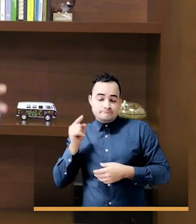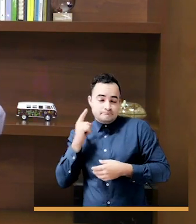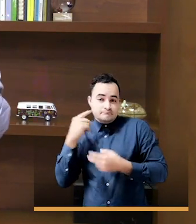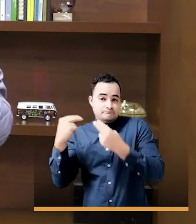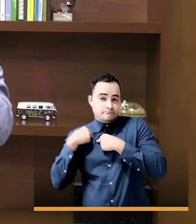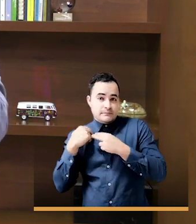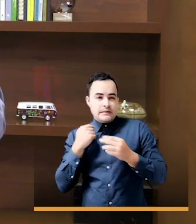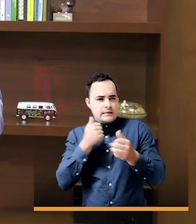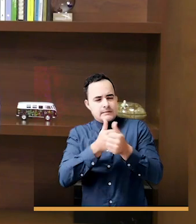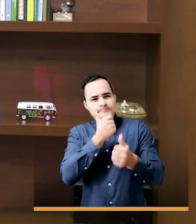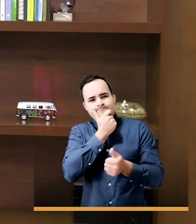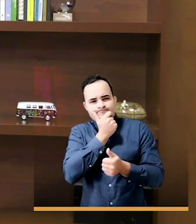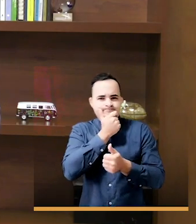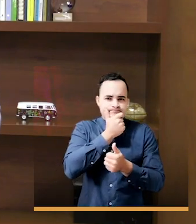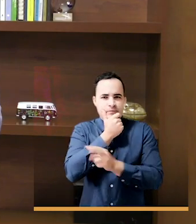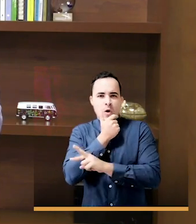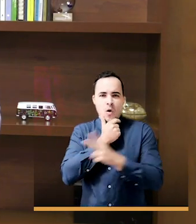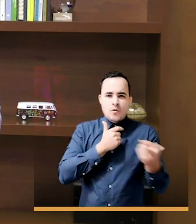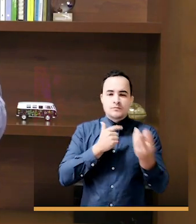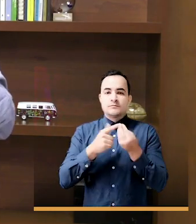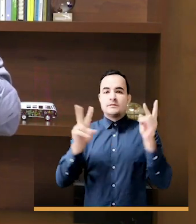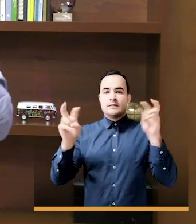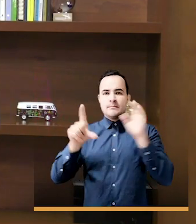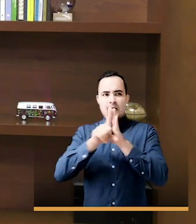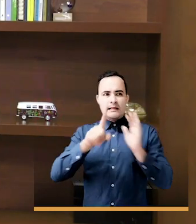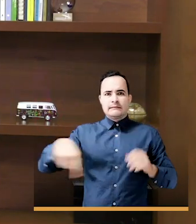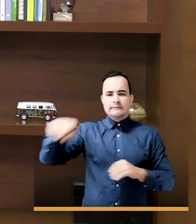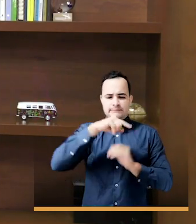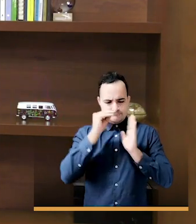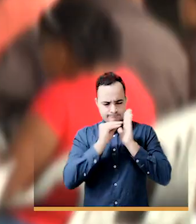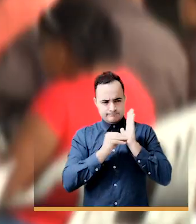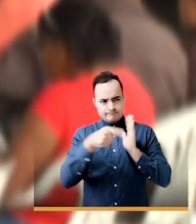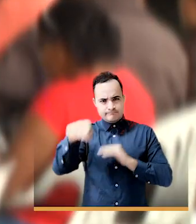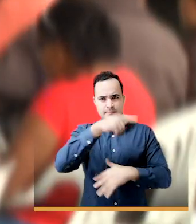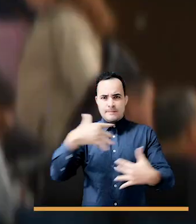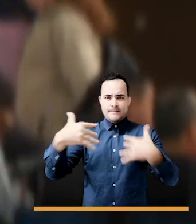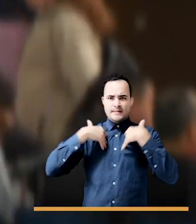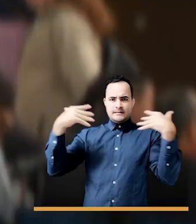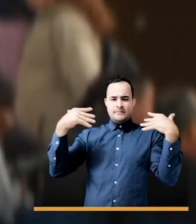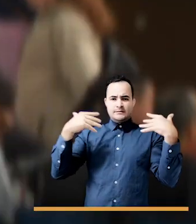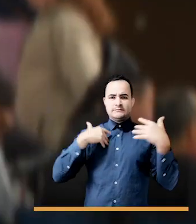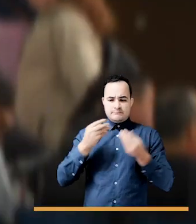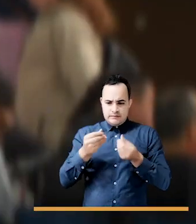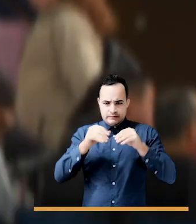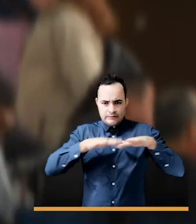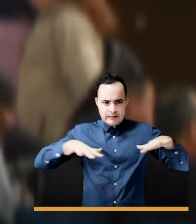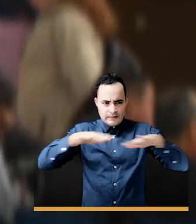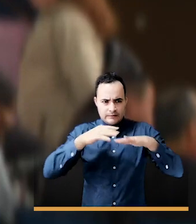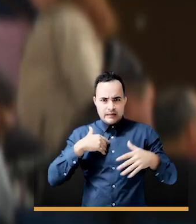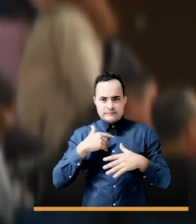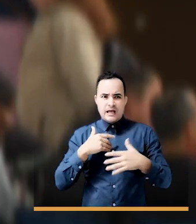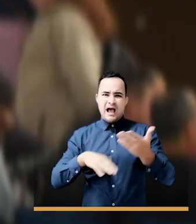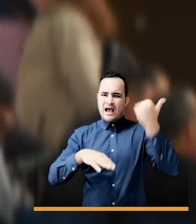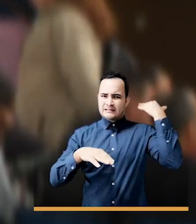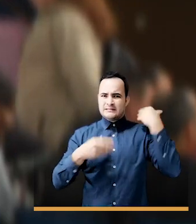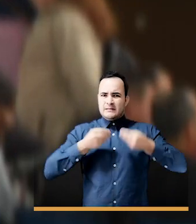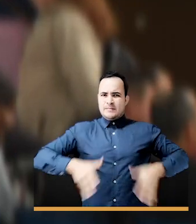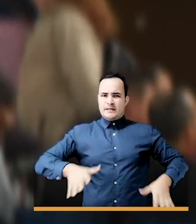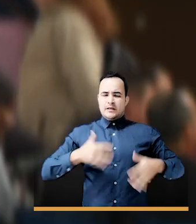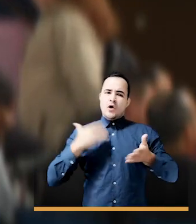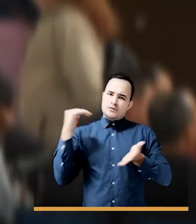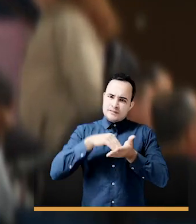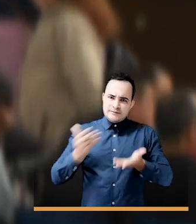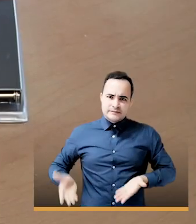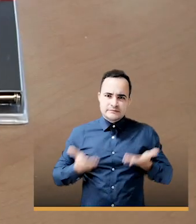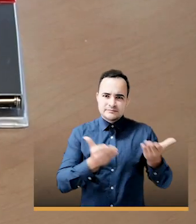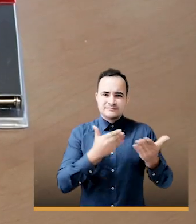con la ley de víctimas y con la restitución de tierras en el marco del posacuerdo, en el marco del acuerdo